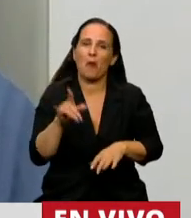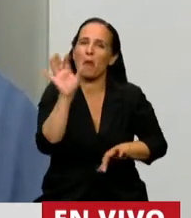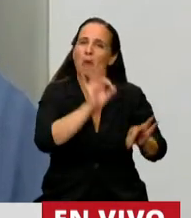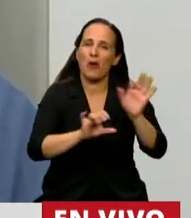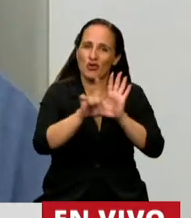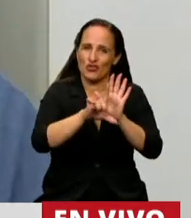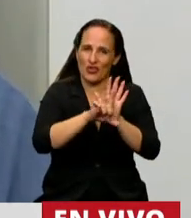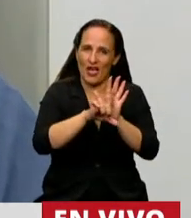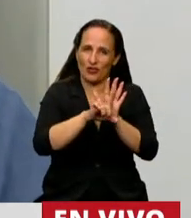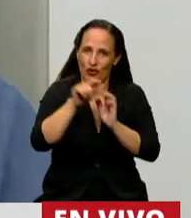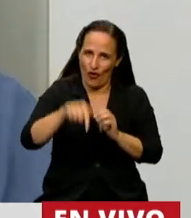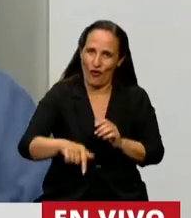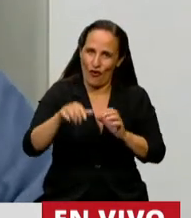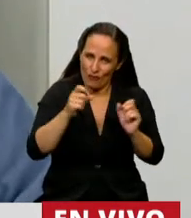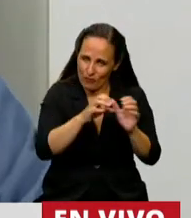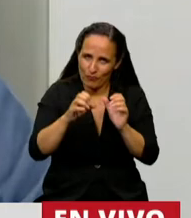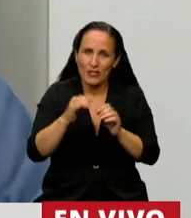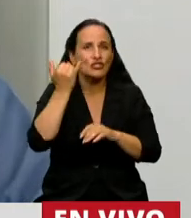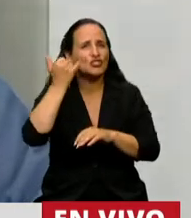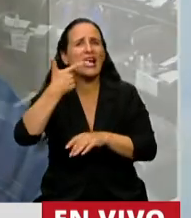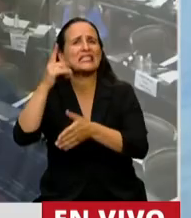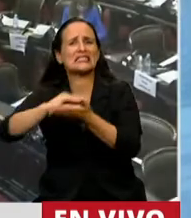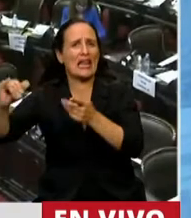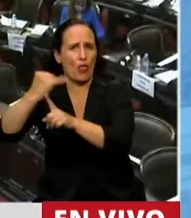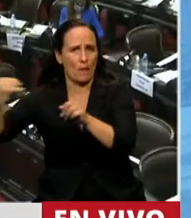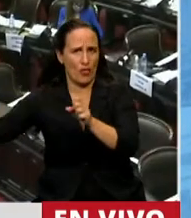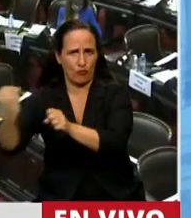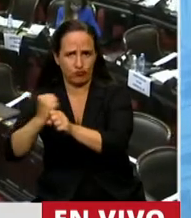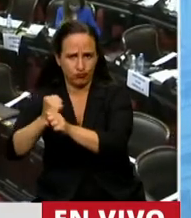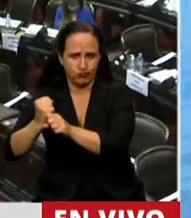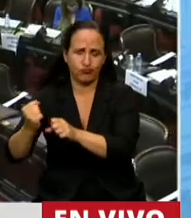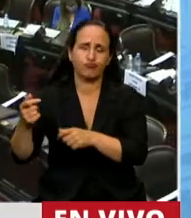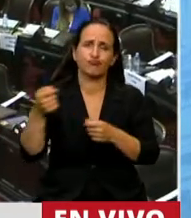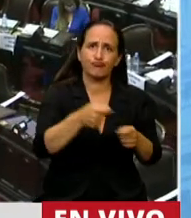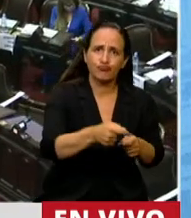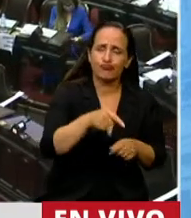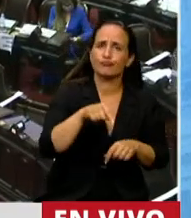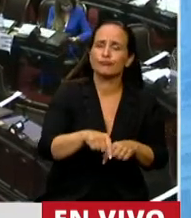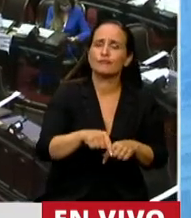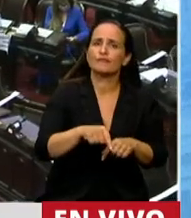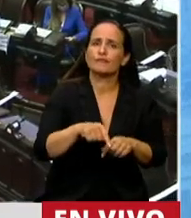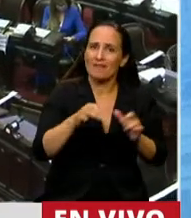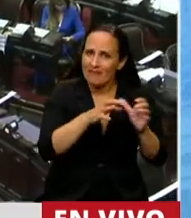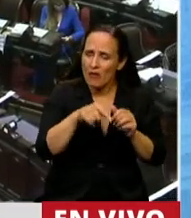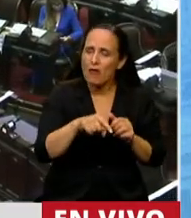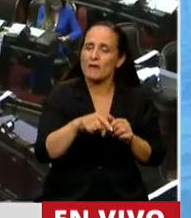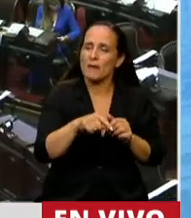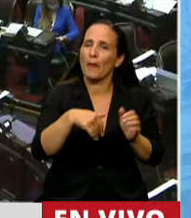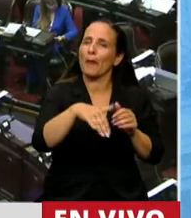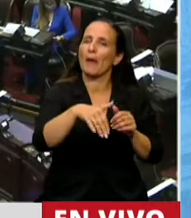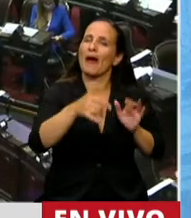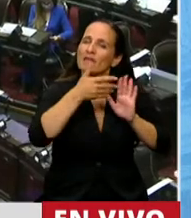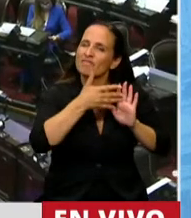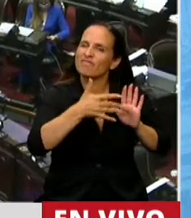que estamos considerando y que, como usted dijo, ya tiene media sanción del Senado, va a marcar un hito en la